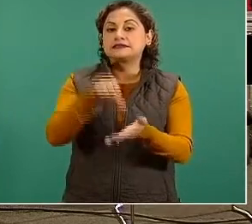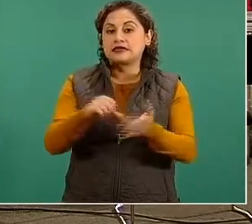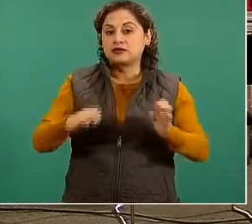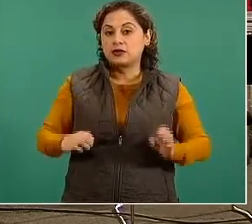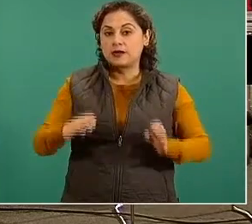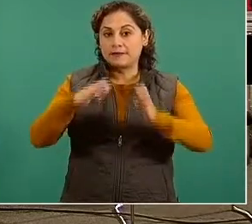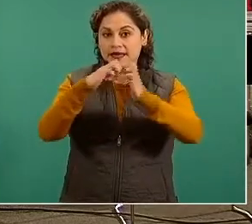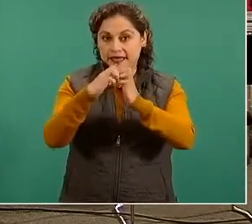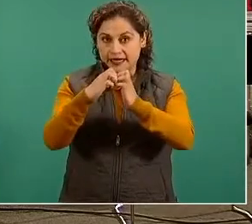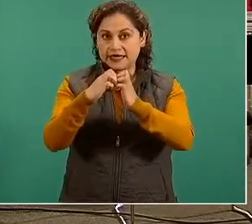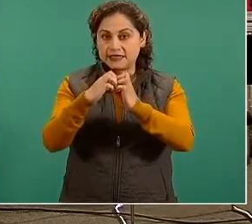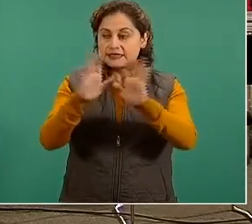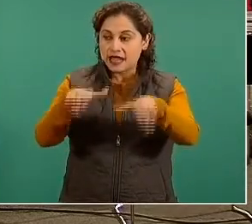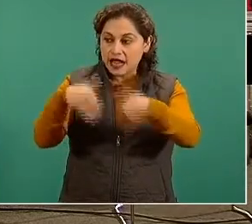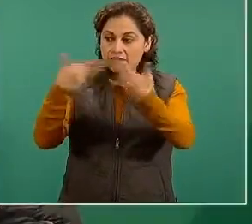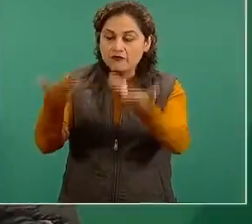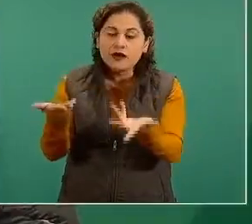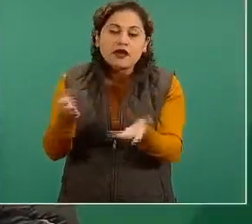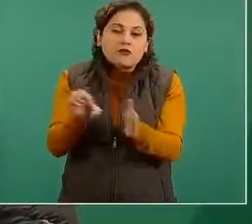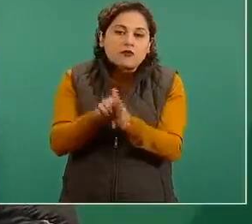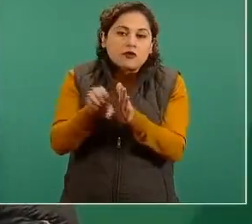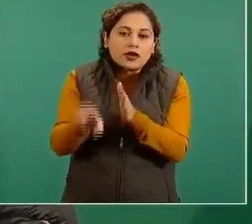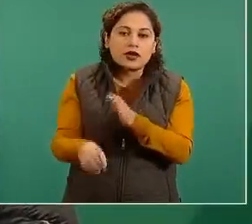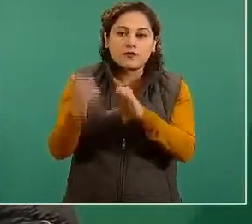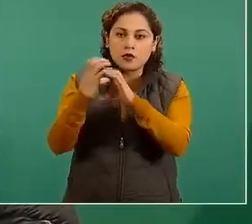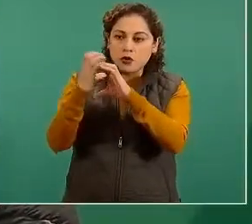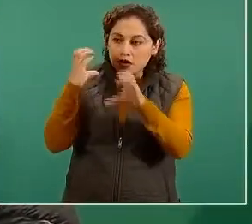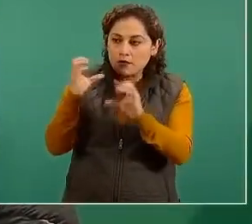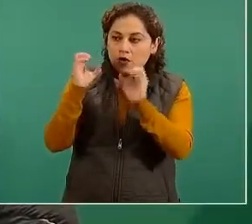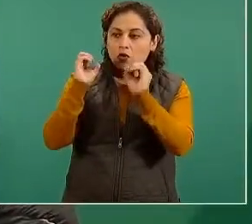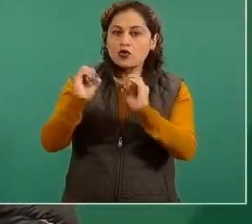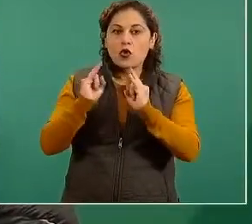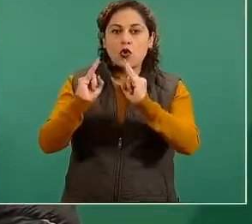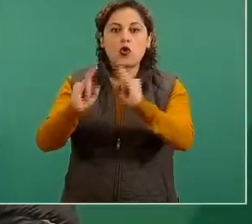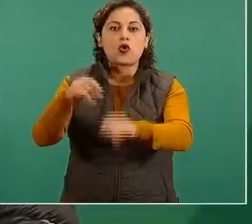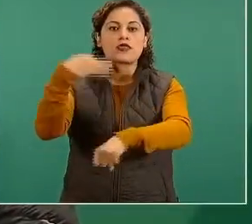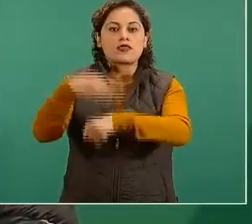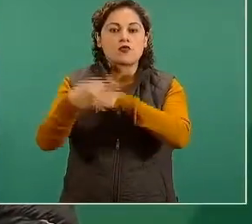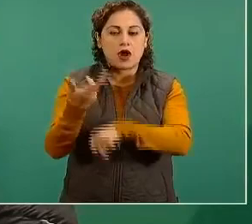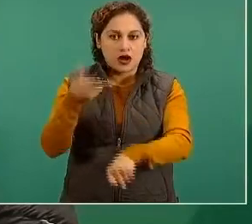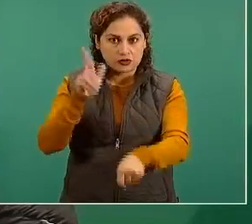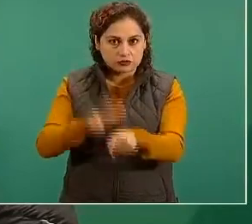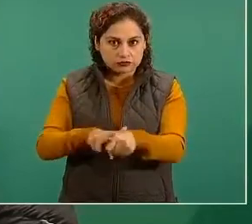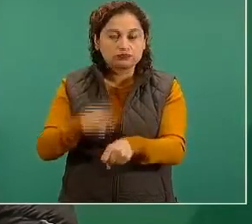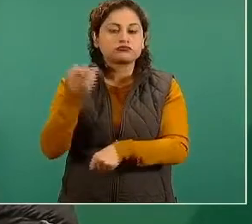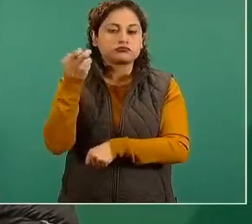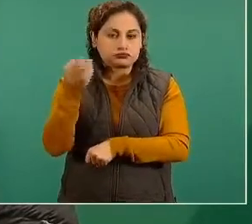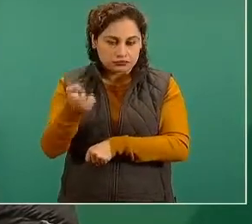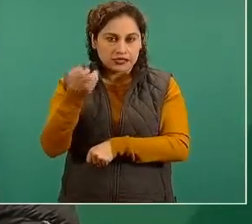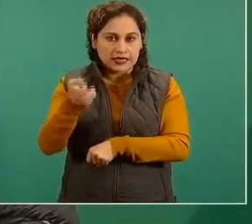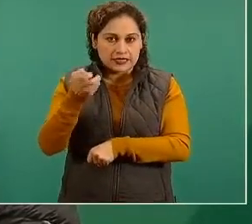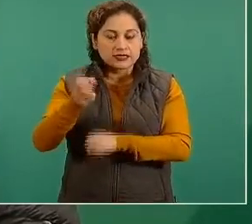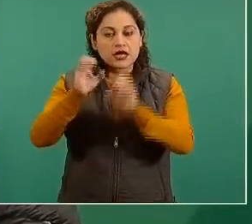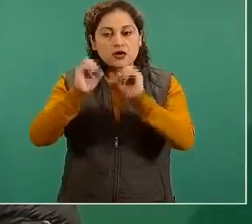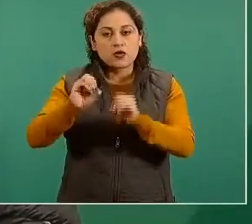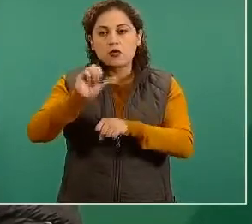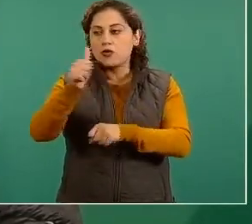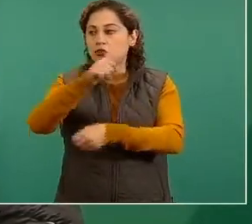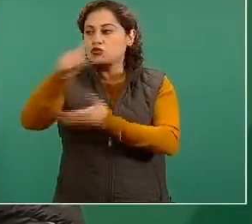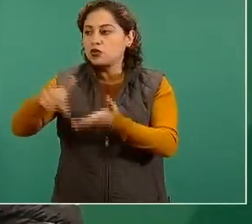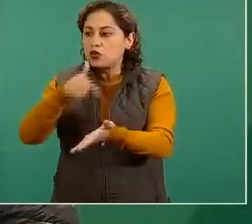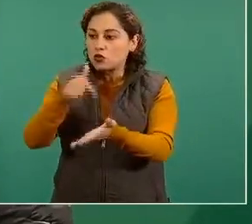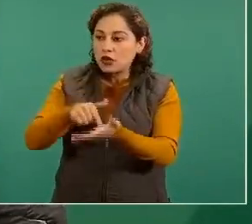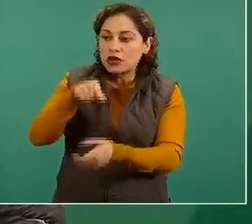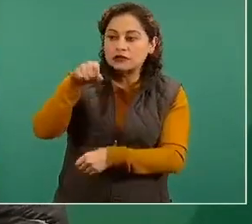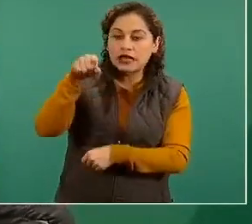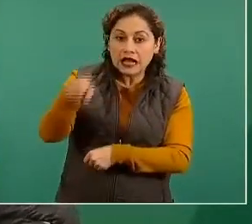hospitales móviles o montar en algunos otros lugares que no están previstos,